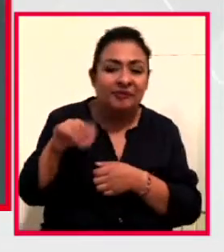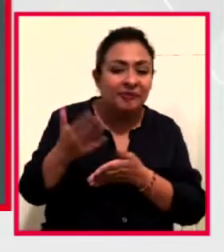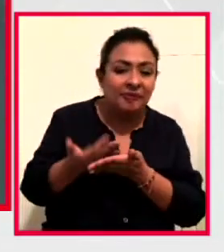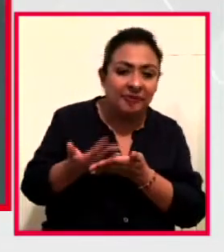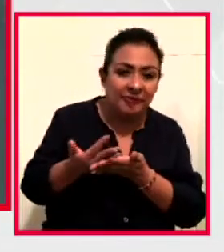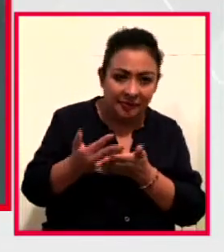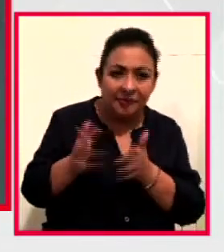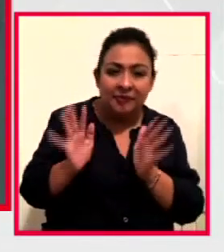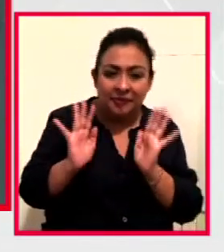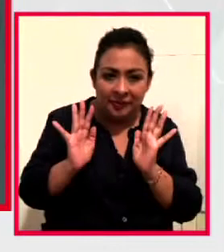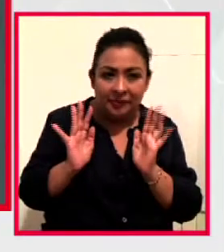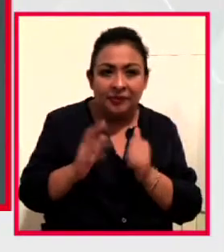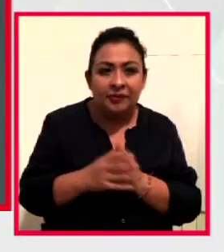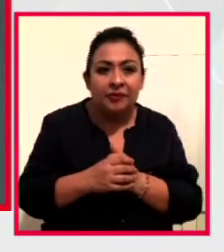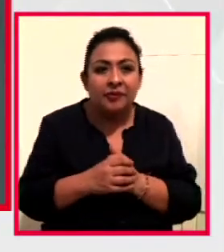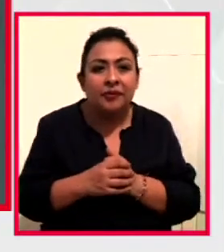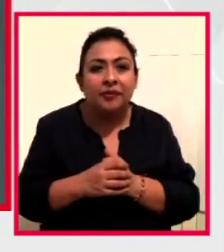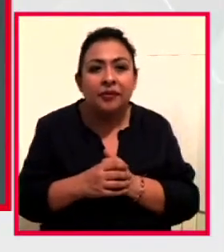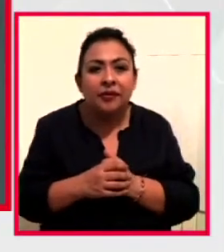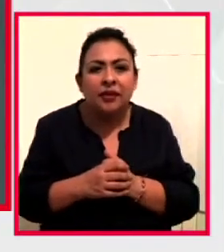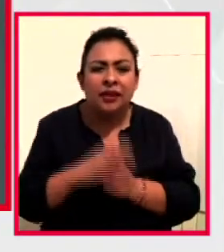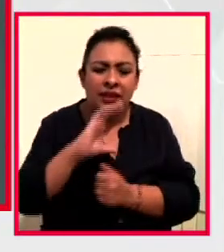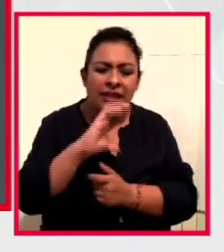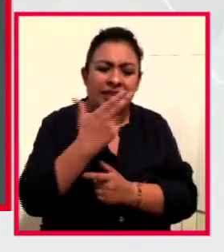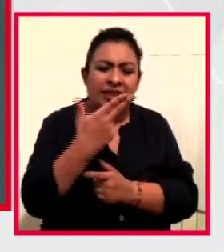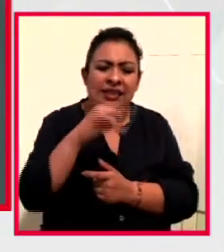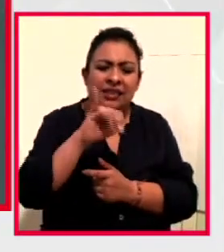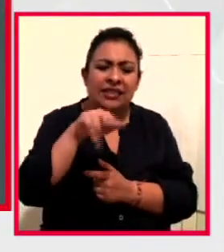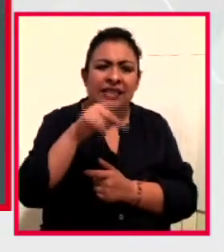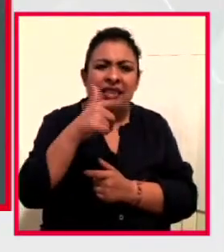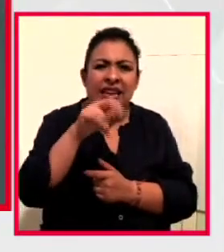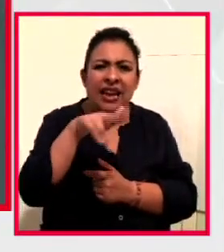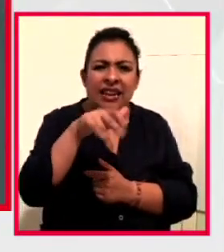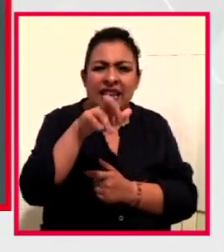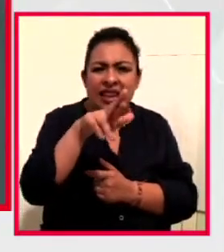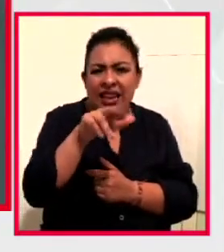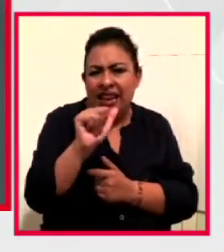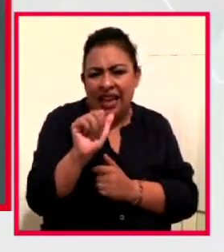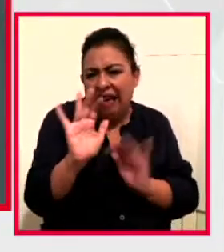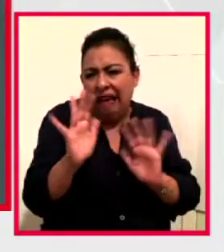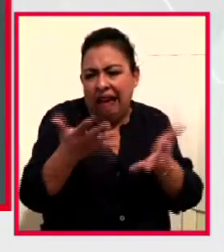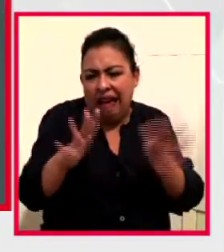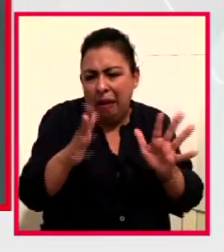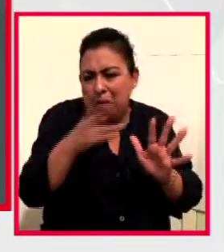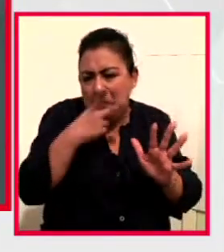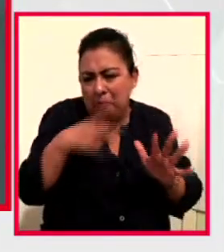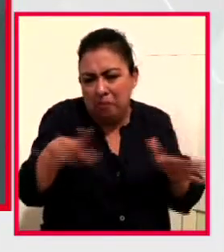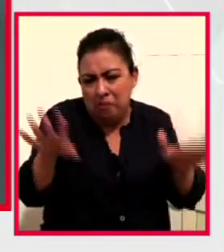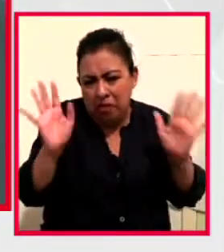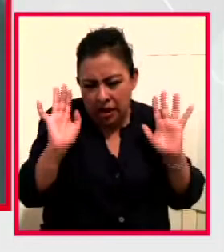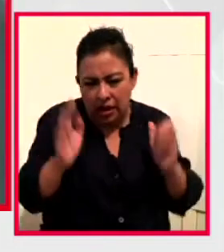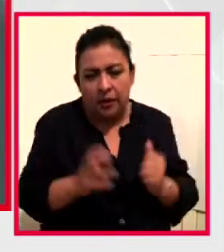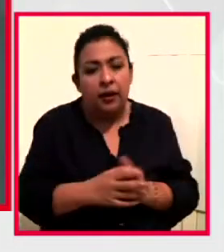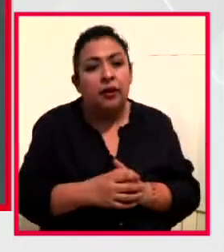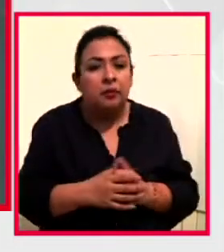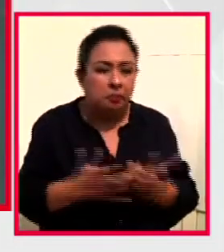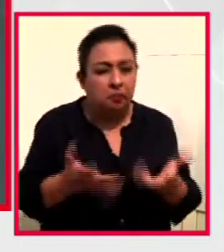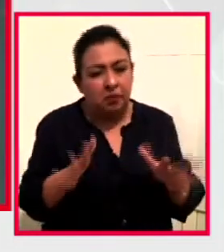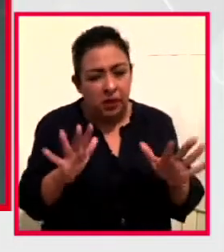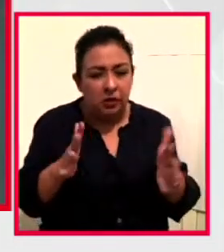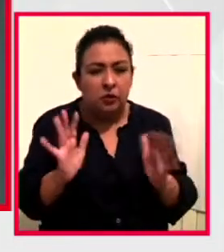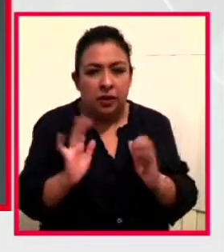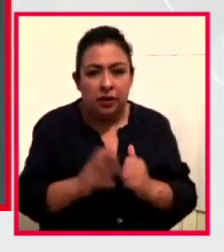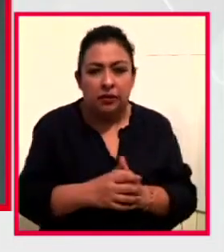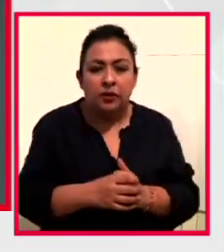la chinganura, chinganera, algo así. Bueno, sí, de más o menos. La puerta, la puerta. Más o menos. No, la